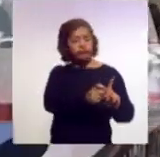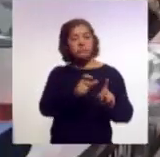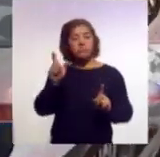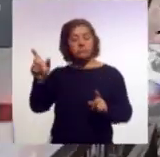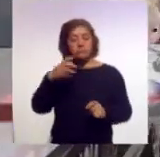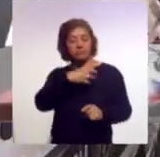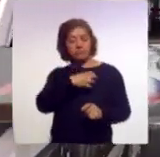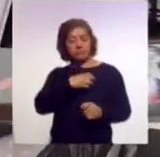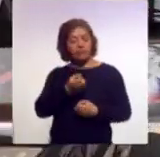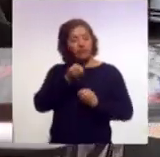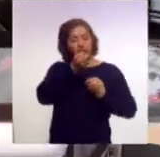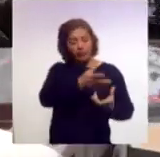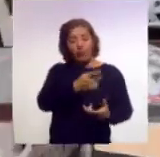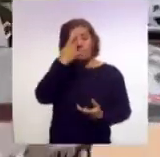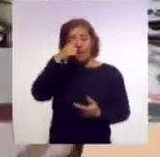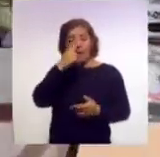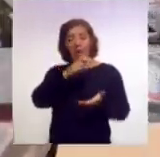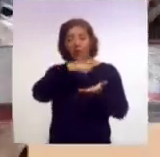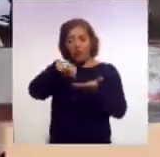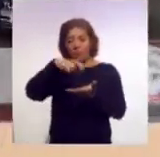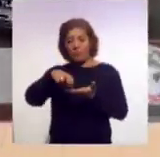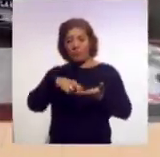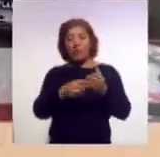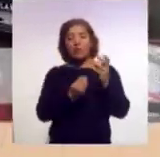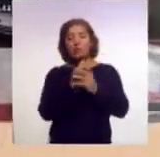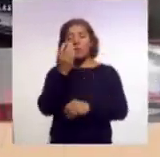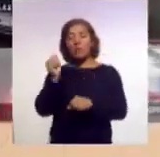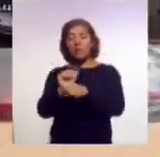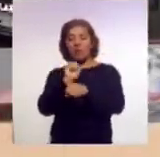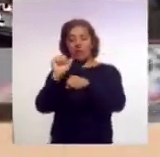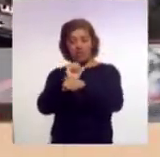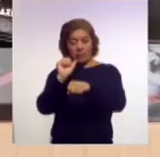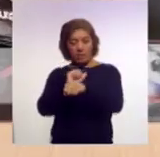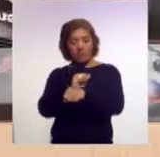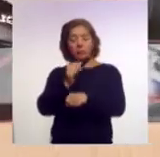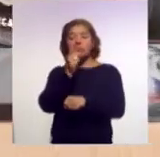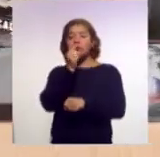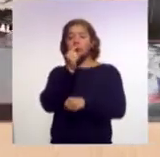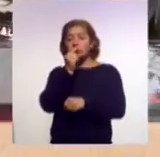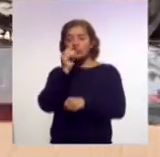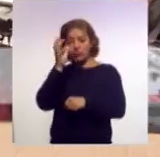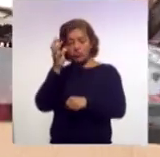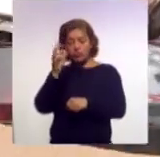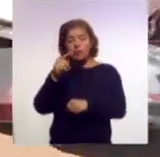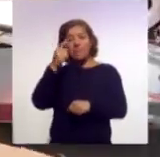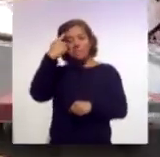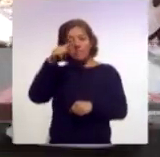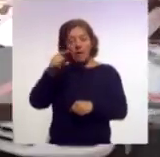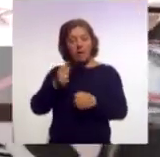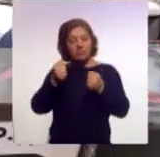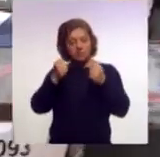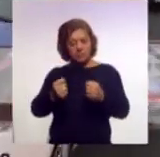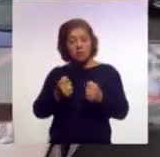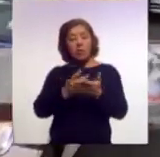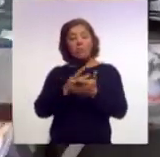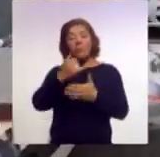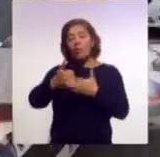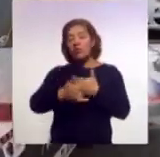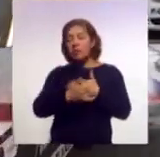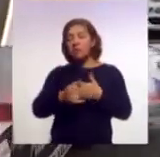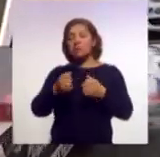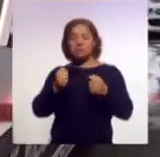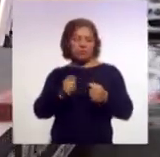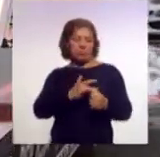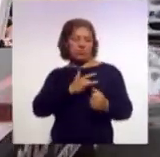para adquirir nuevas patrullas a través del programa de fortalecimiento para la seguridad. Mario, comentarles que la entrega se